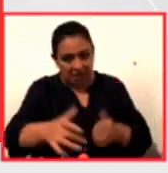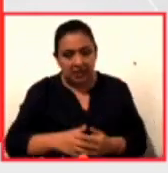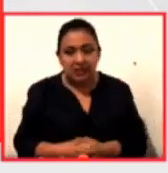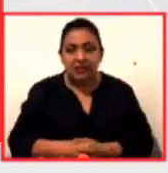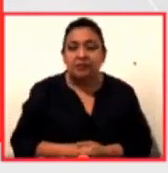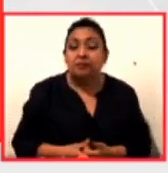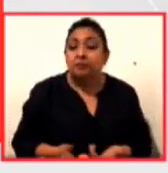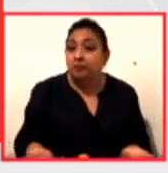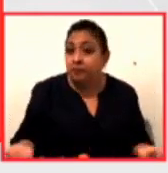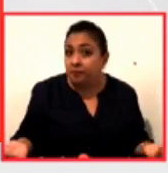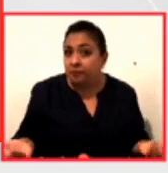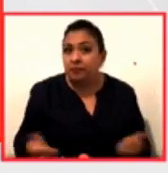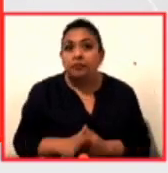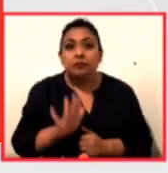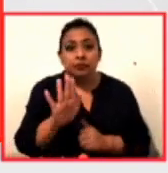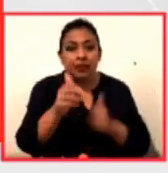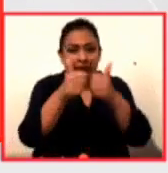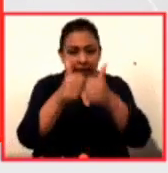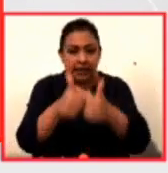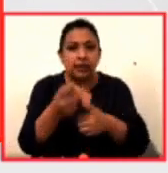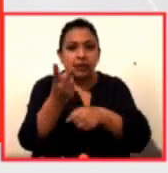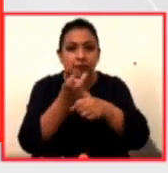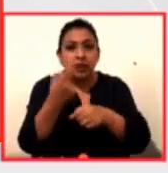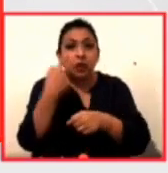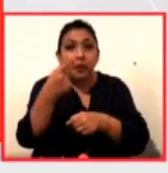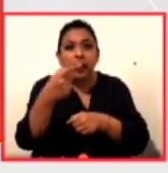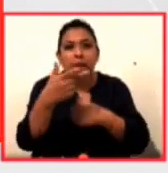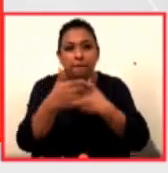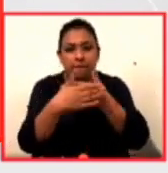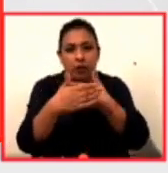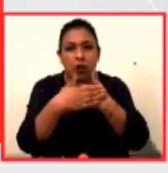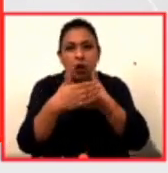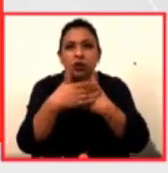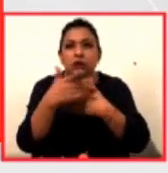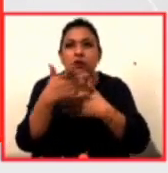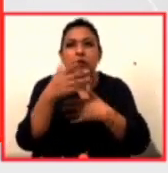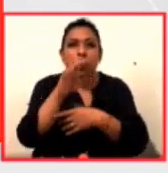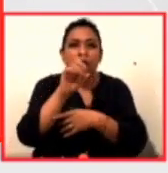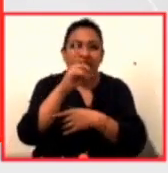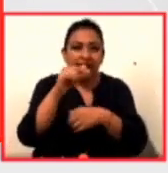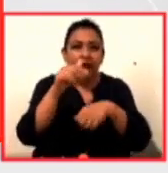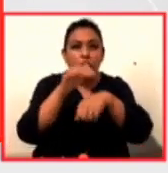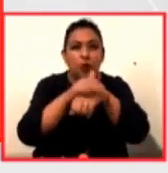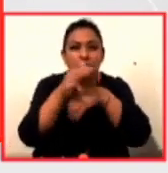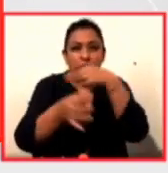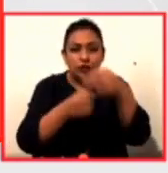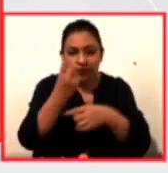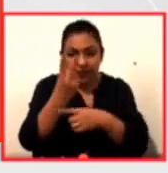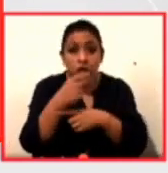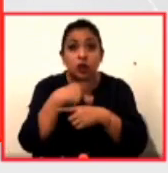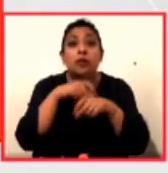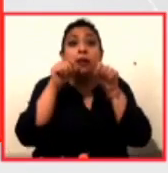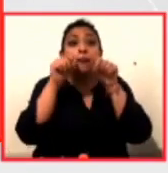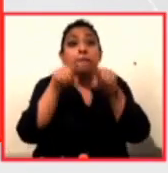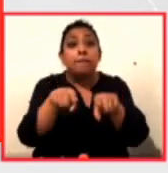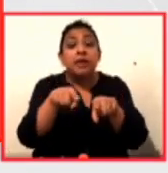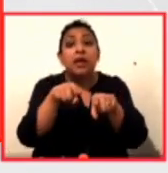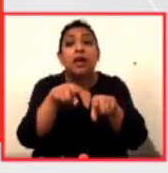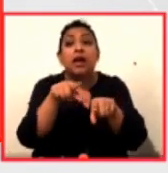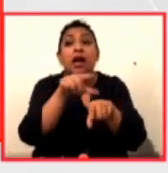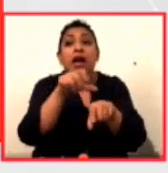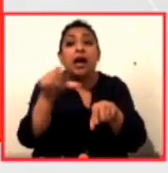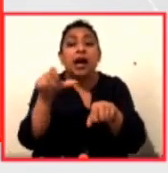Bueno, y no te vayas. invito a que veas lo que viene, Edgardo, amigos de Noticias 22, porque también se ubica en el plano